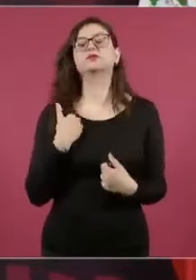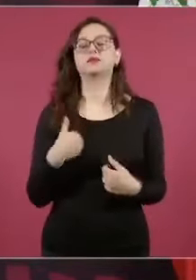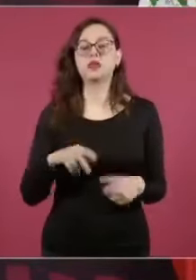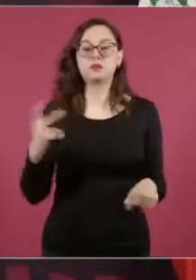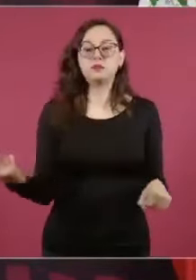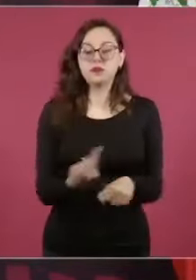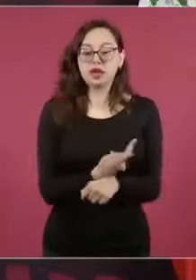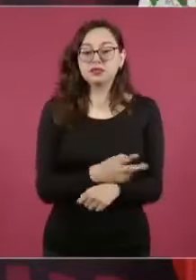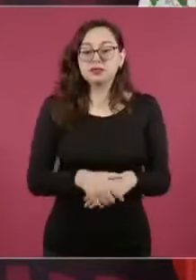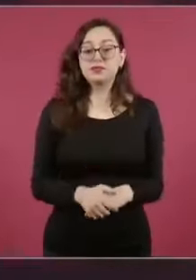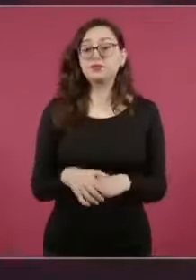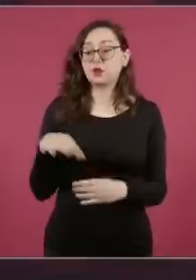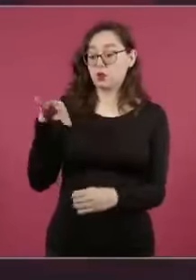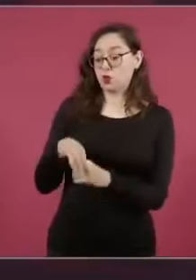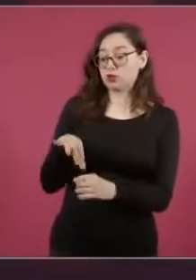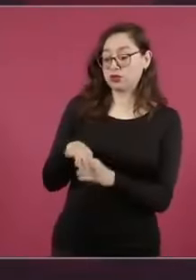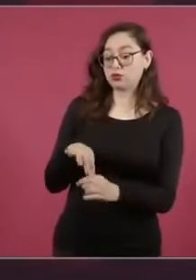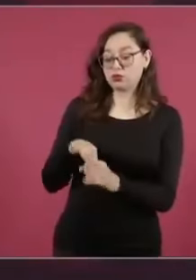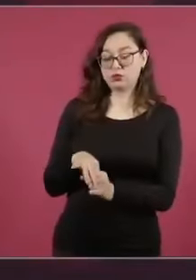cómo distribuir